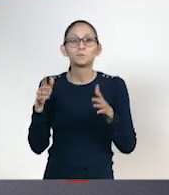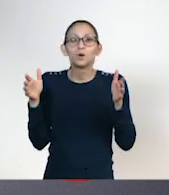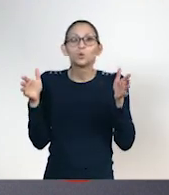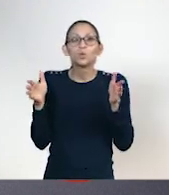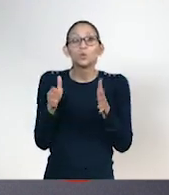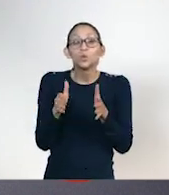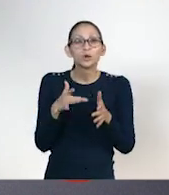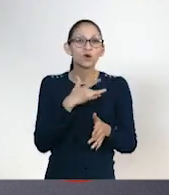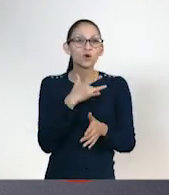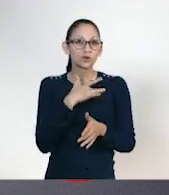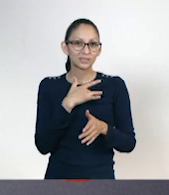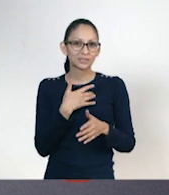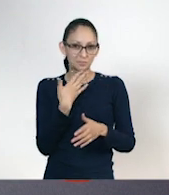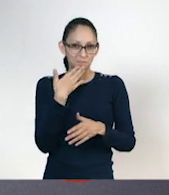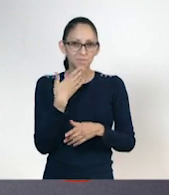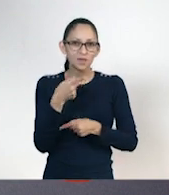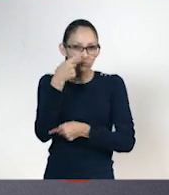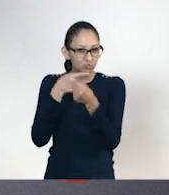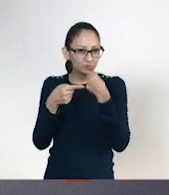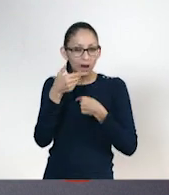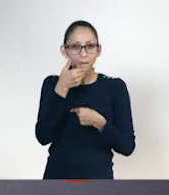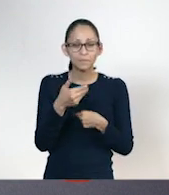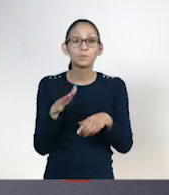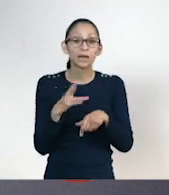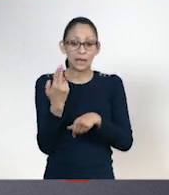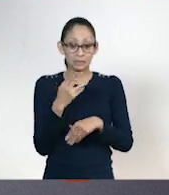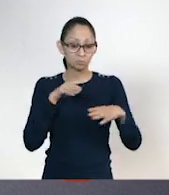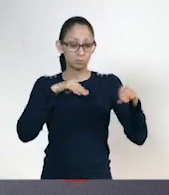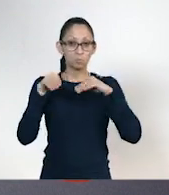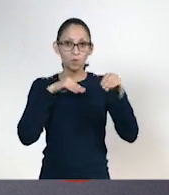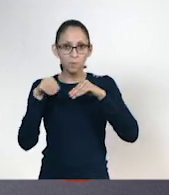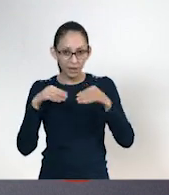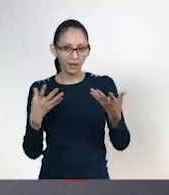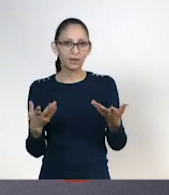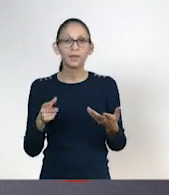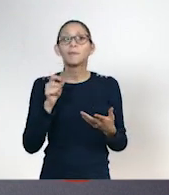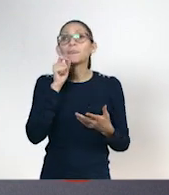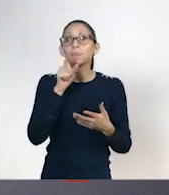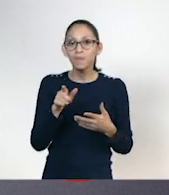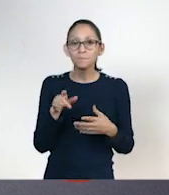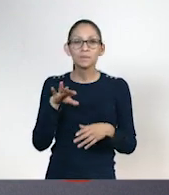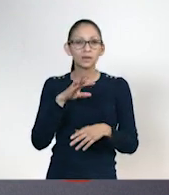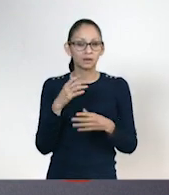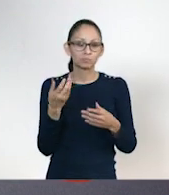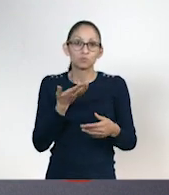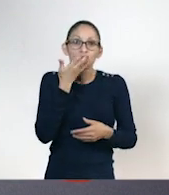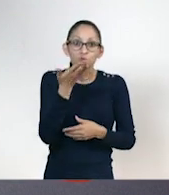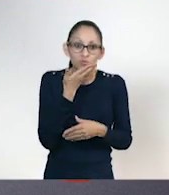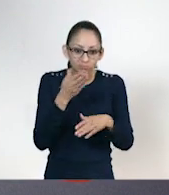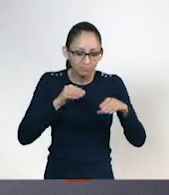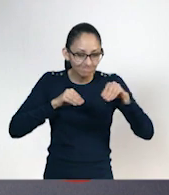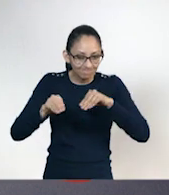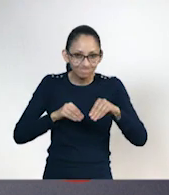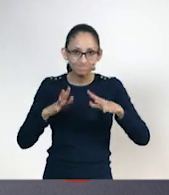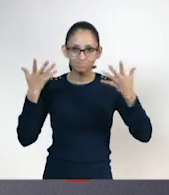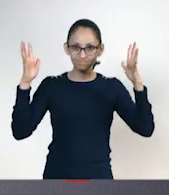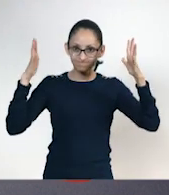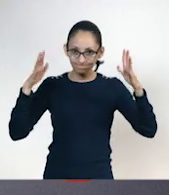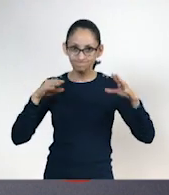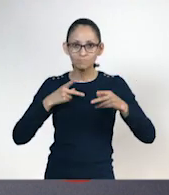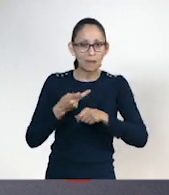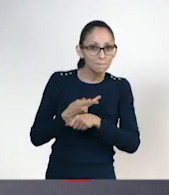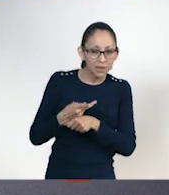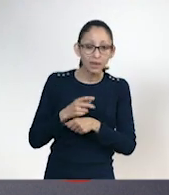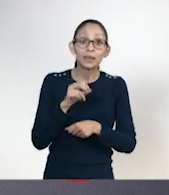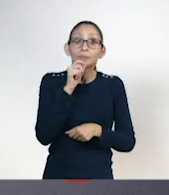tienes que ponerte en movimiento. Trabajas tu agilidad, tanto con las piernas como con los brazos. Además, se requiere